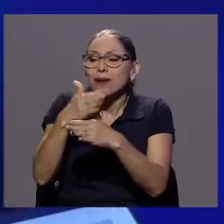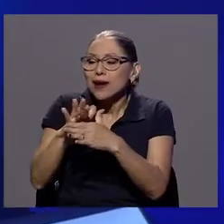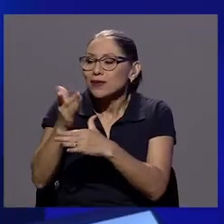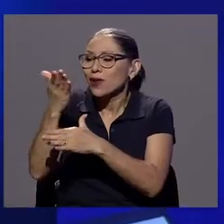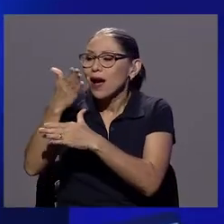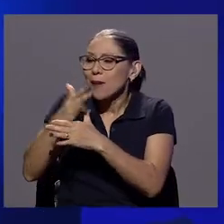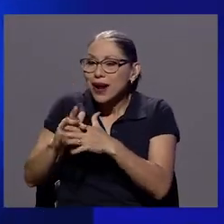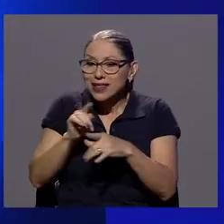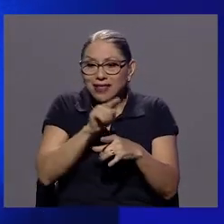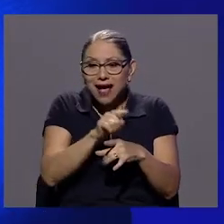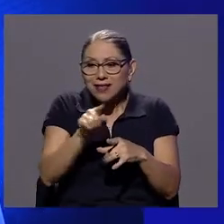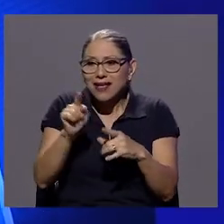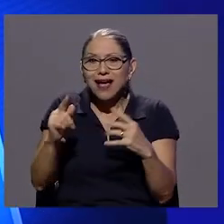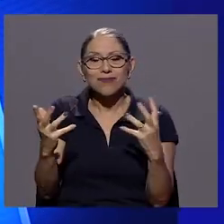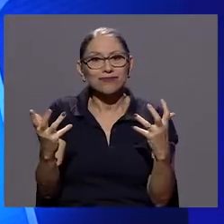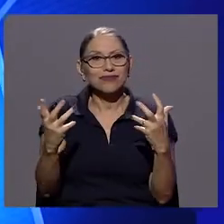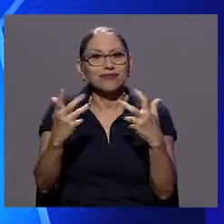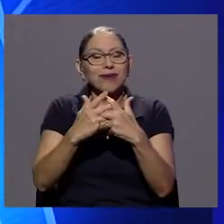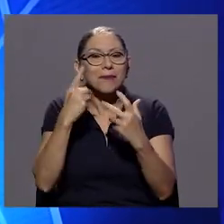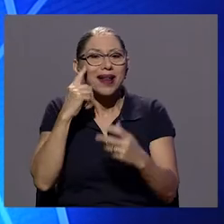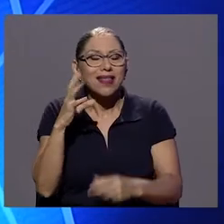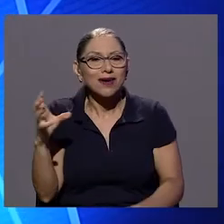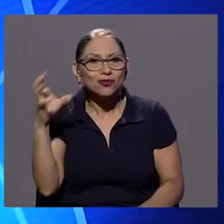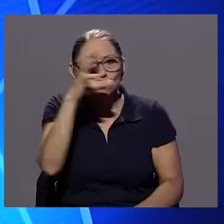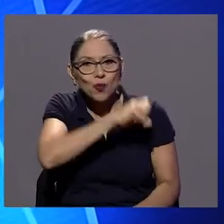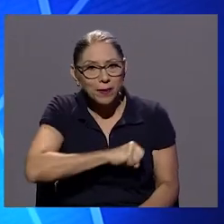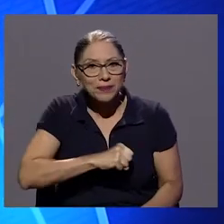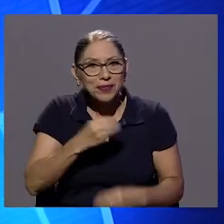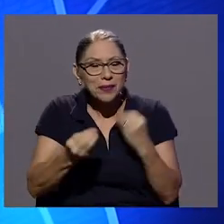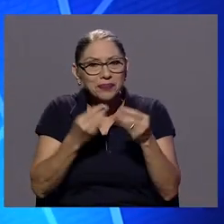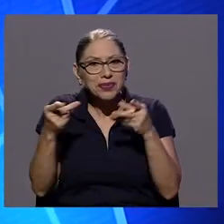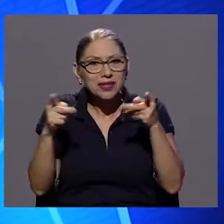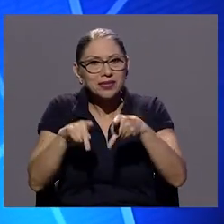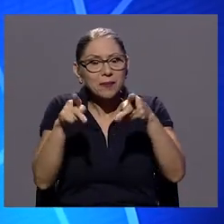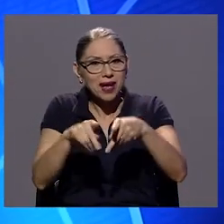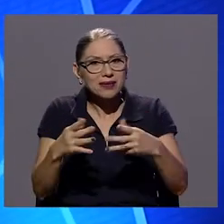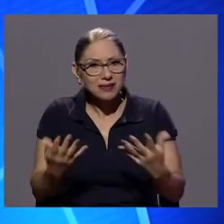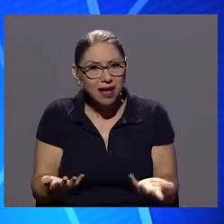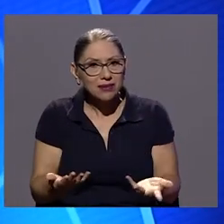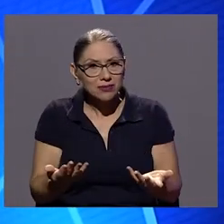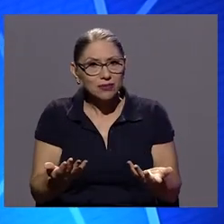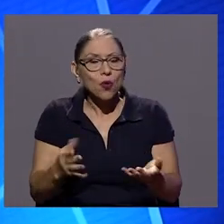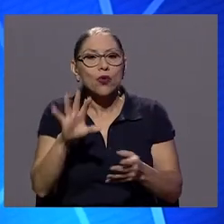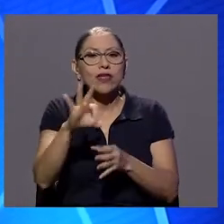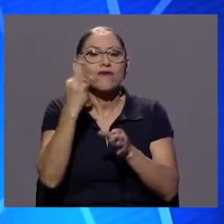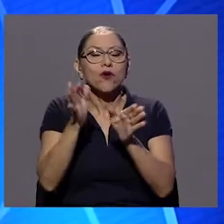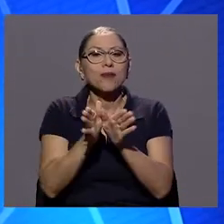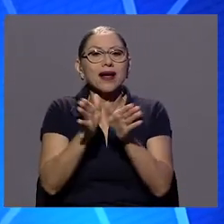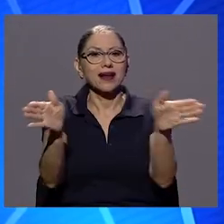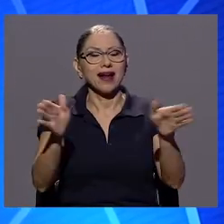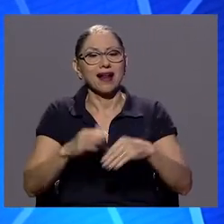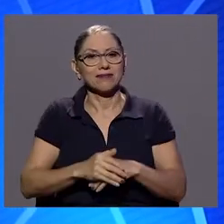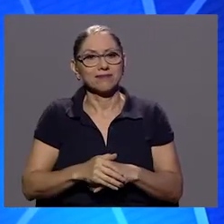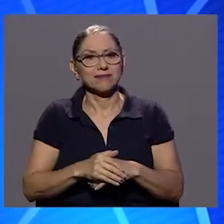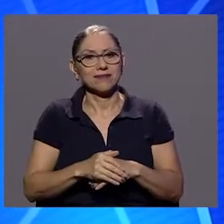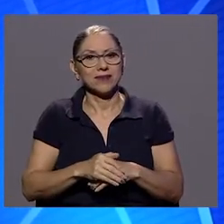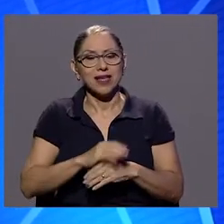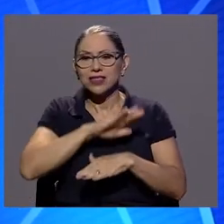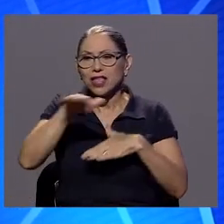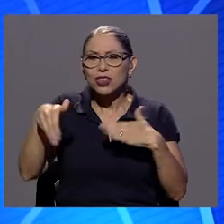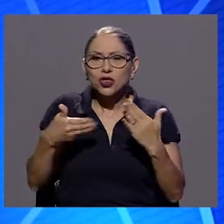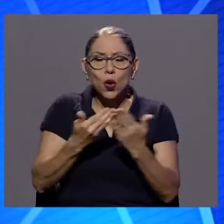fotografía, digamos, también de alguna manera general de toda